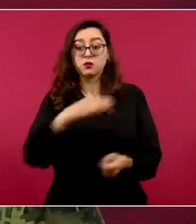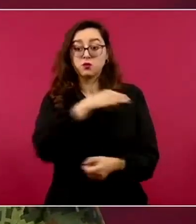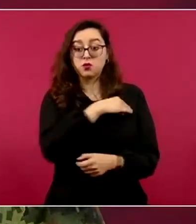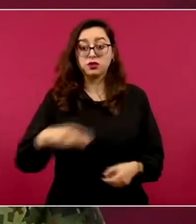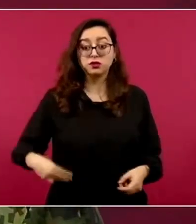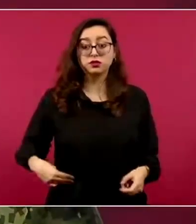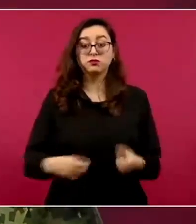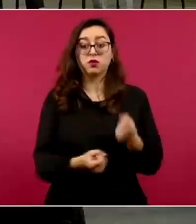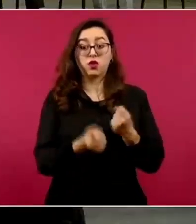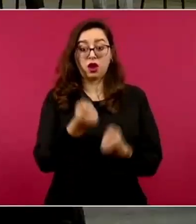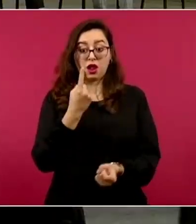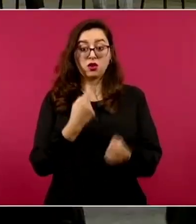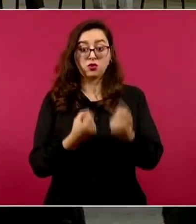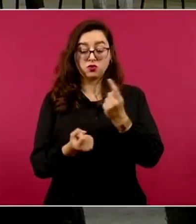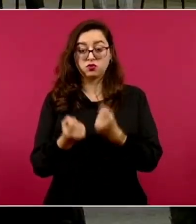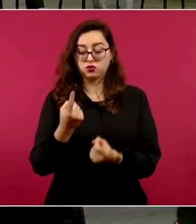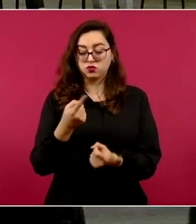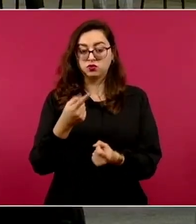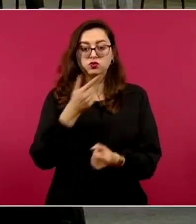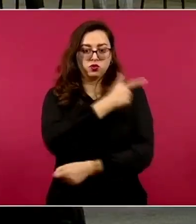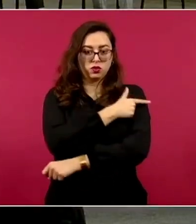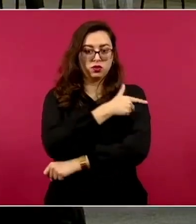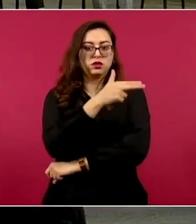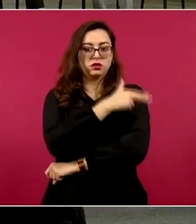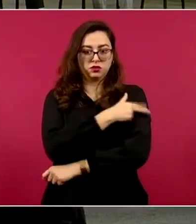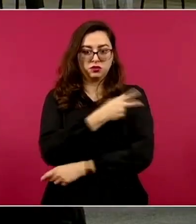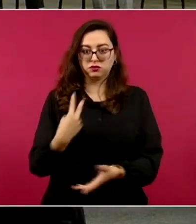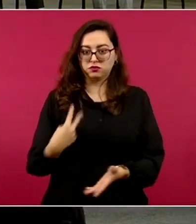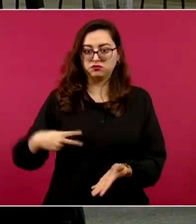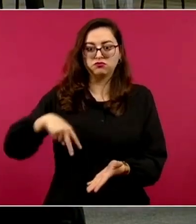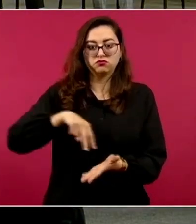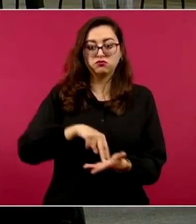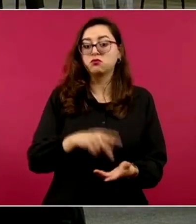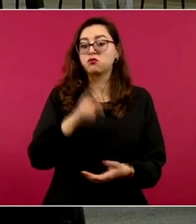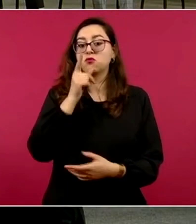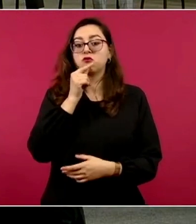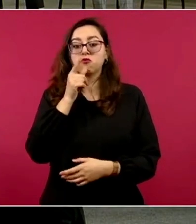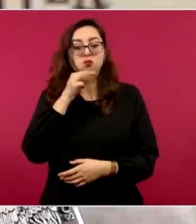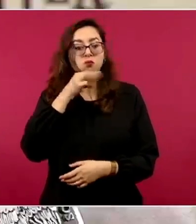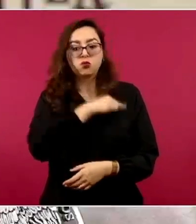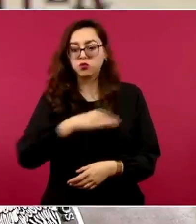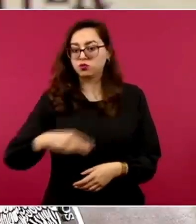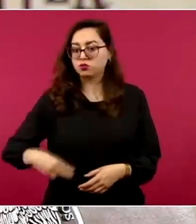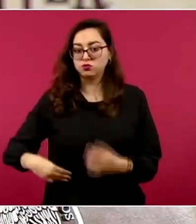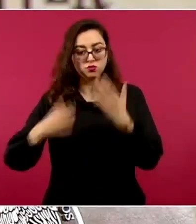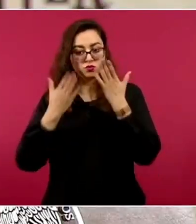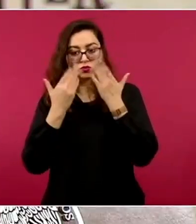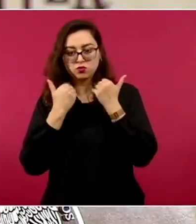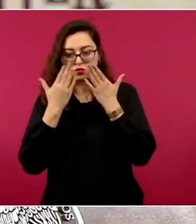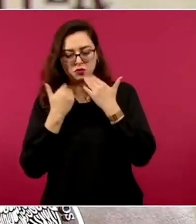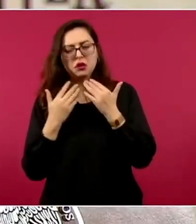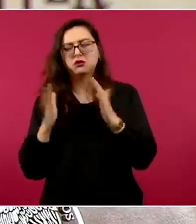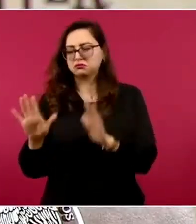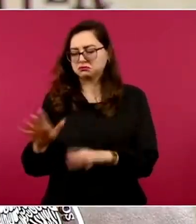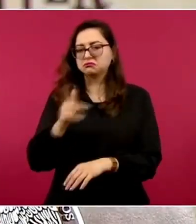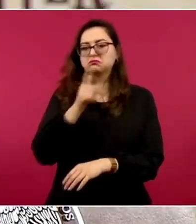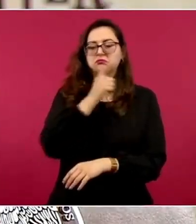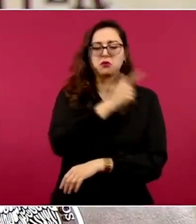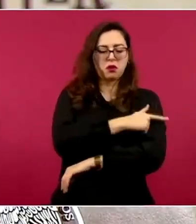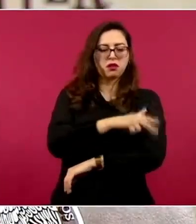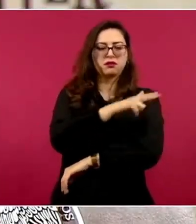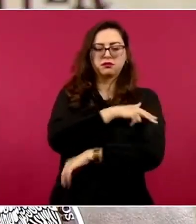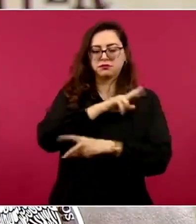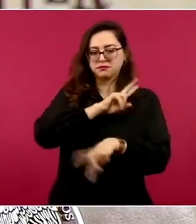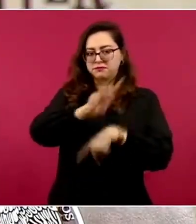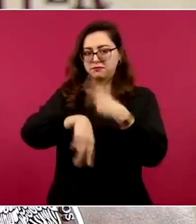está presente la Guardia Nacional, no hay policía municipal y está personal de la Guardia